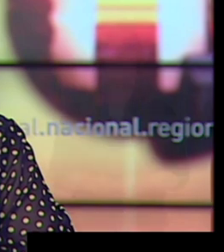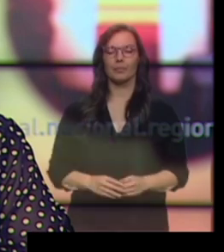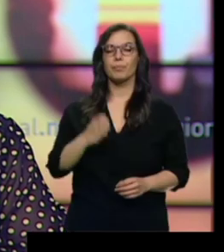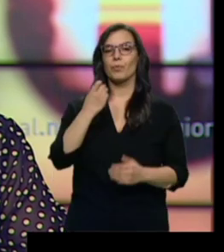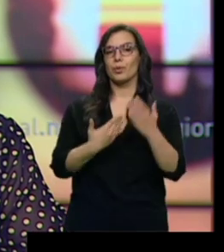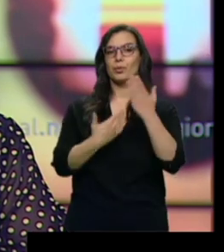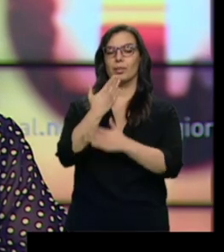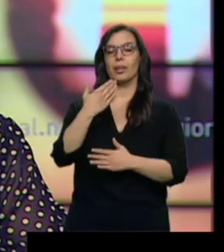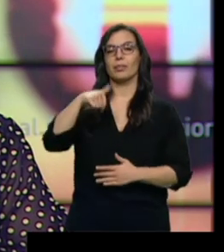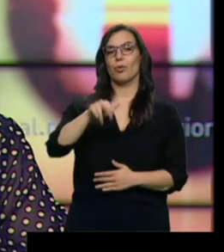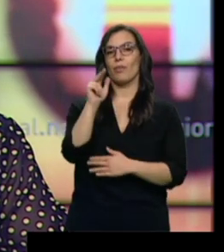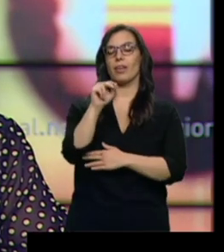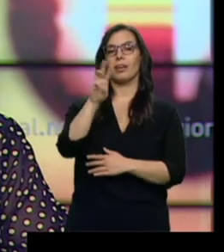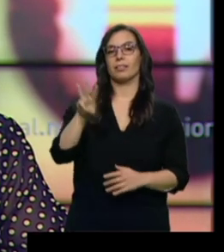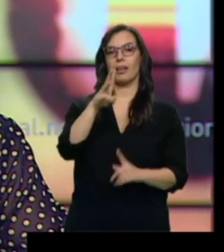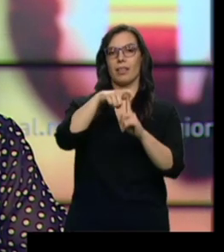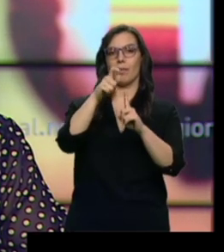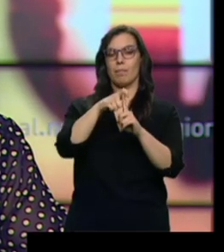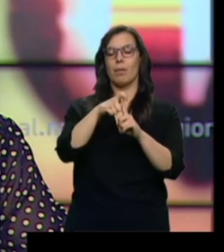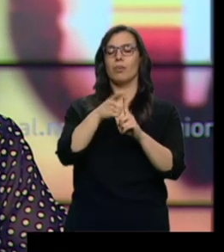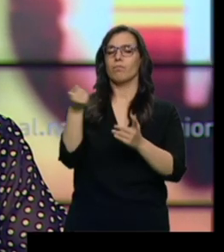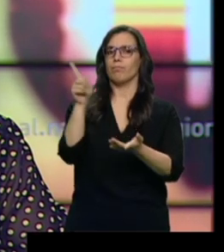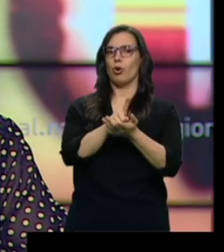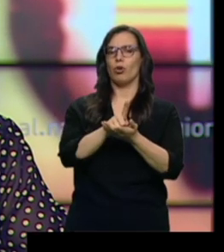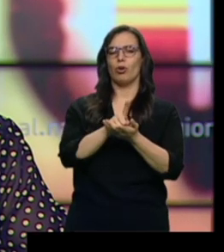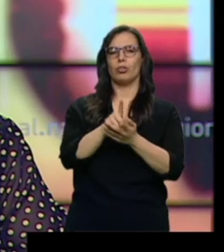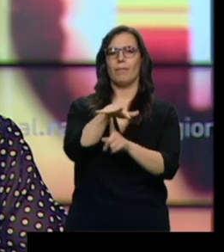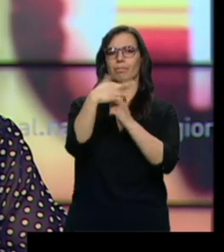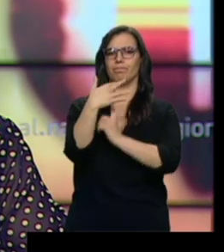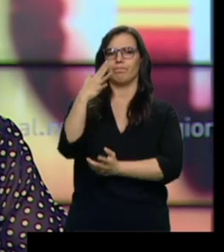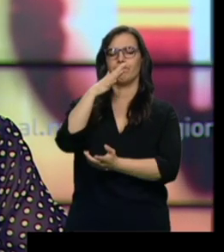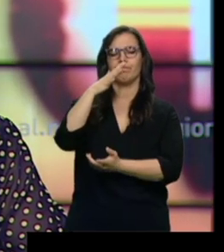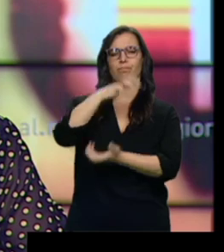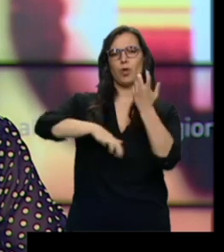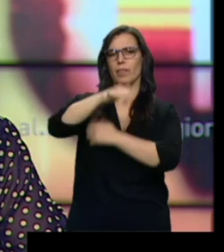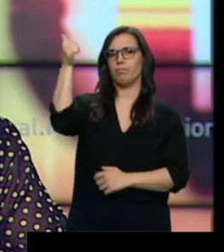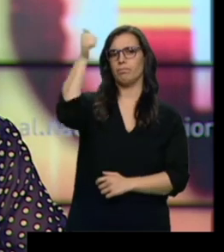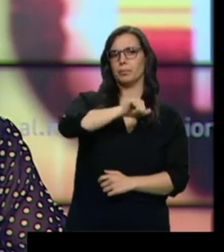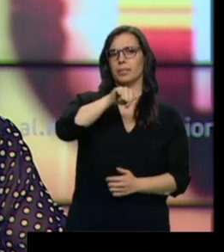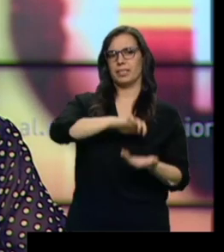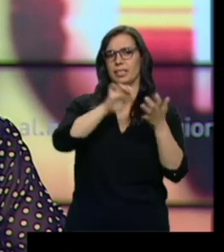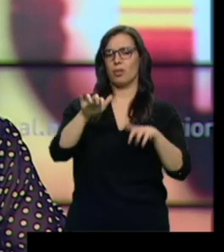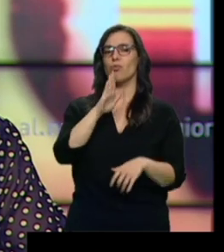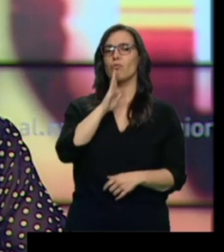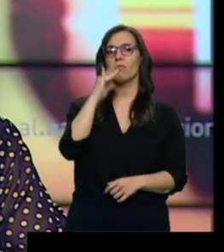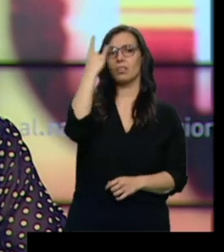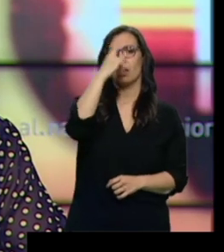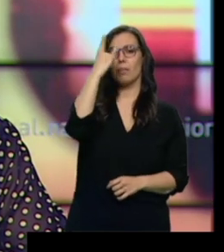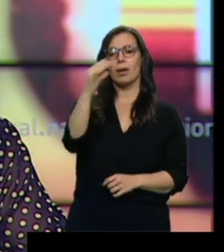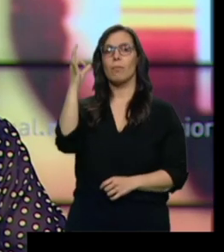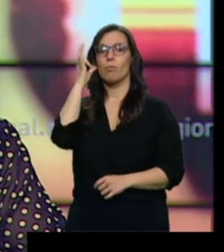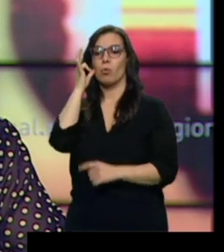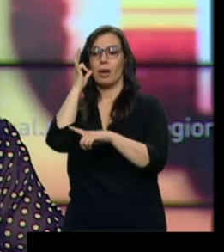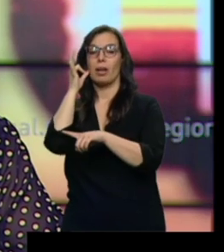Buenos días, viernes 3 de mayo, nuevo caso de violencia machista en Castilla y León. Ha ocurrido en Salamanca. Una mujer ha sido apuñalada por su